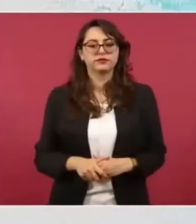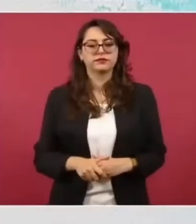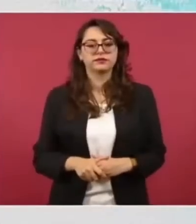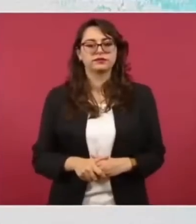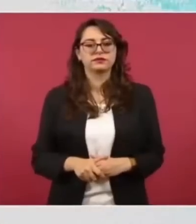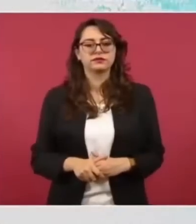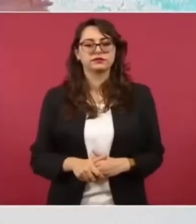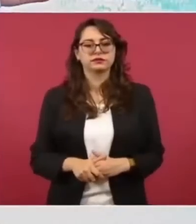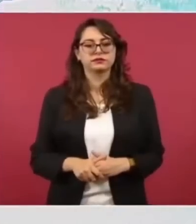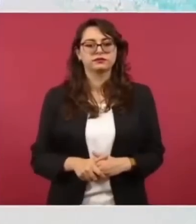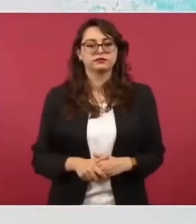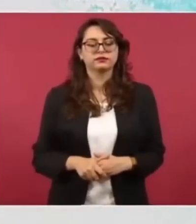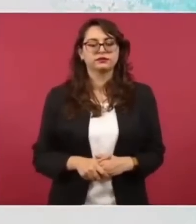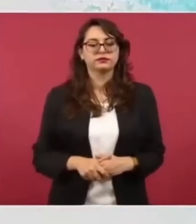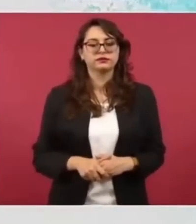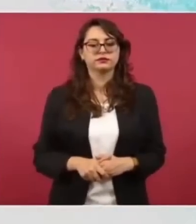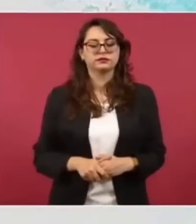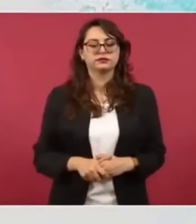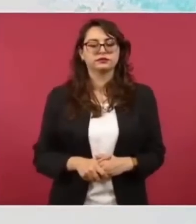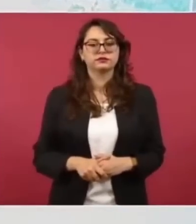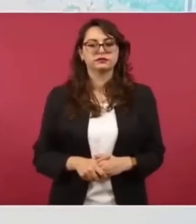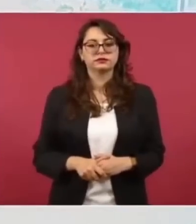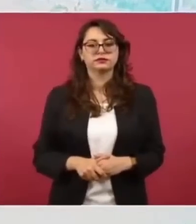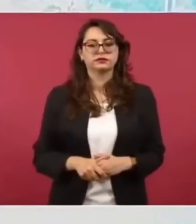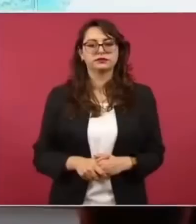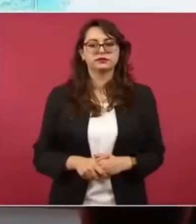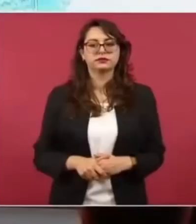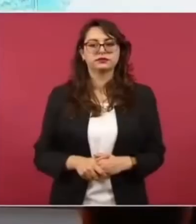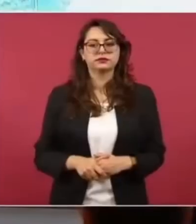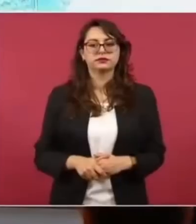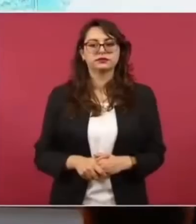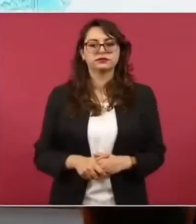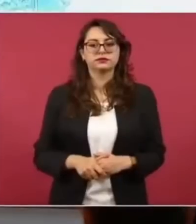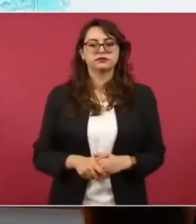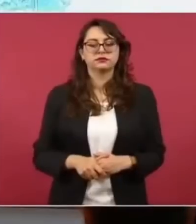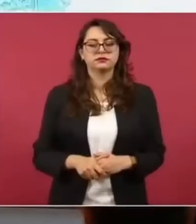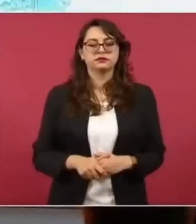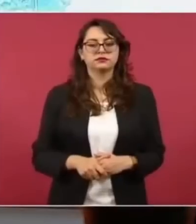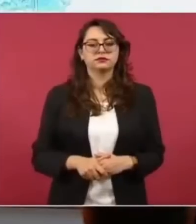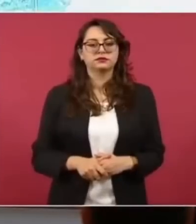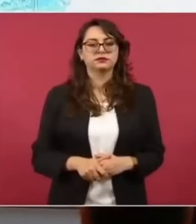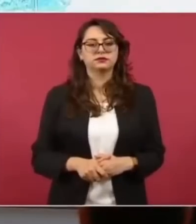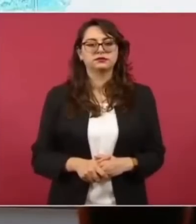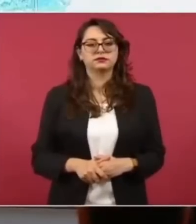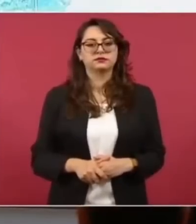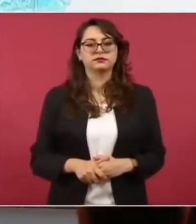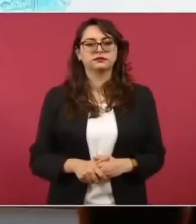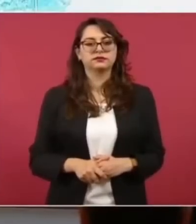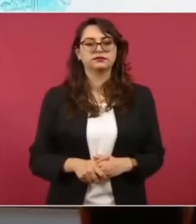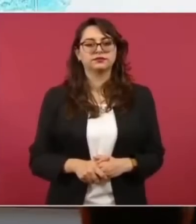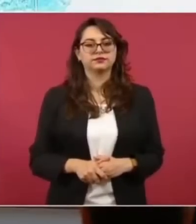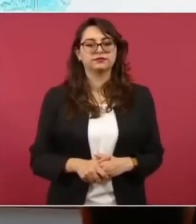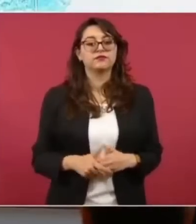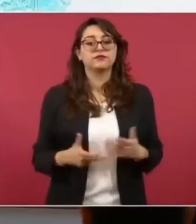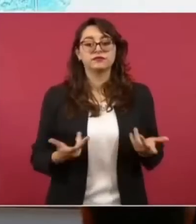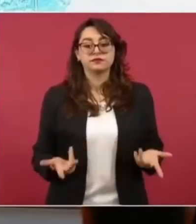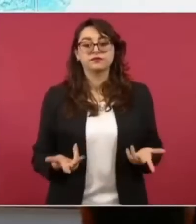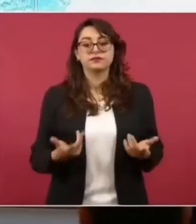y garantizando porque él tiene la concesión de Veracruz puerto